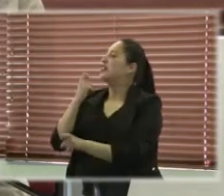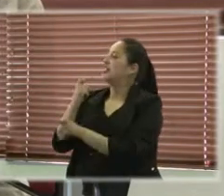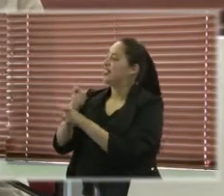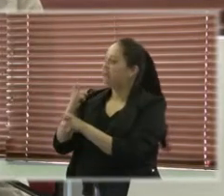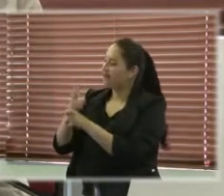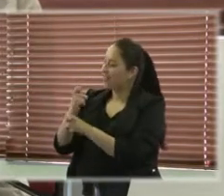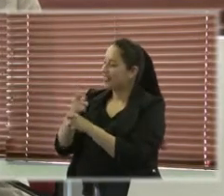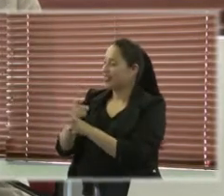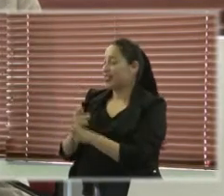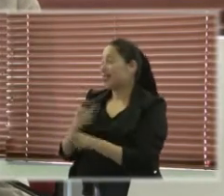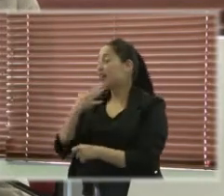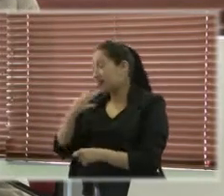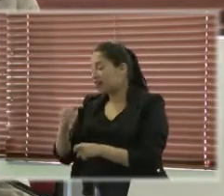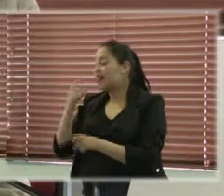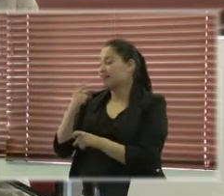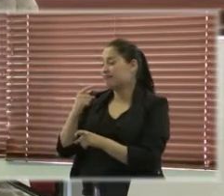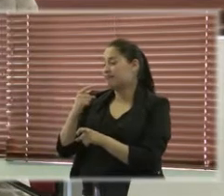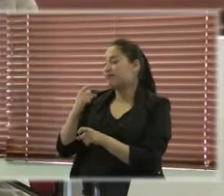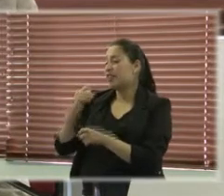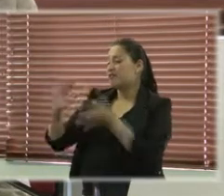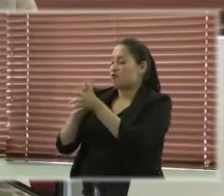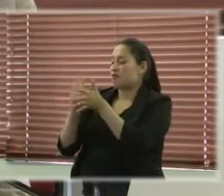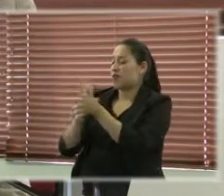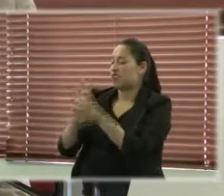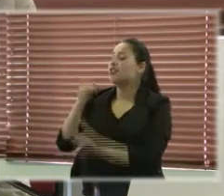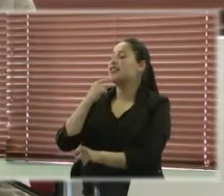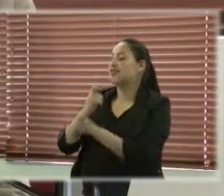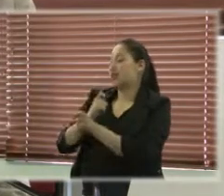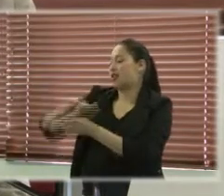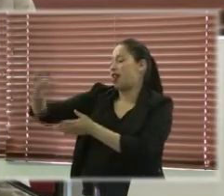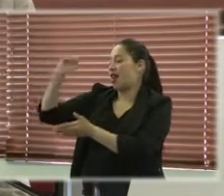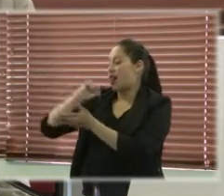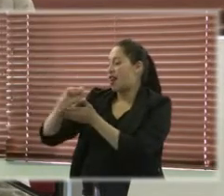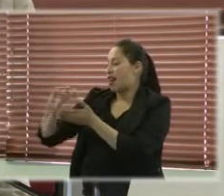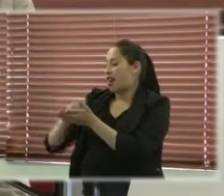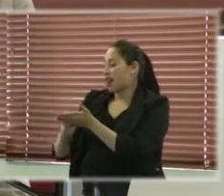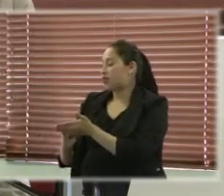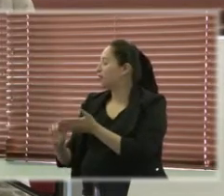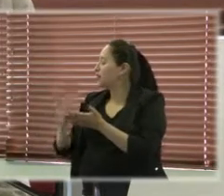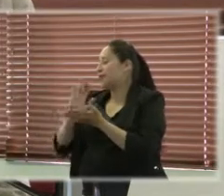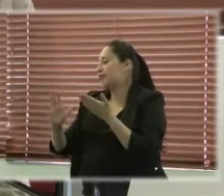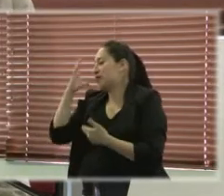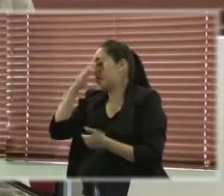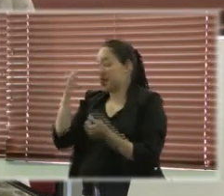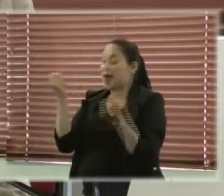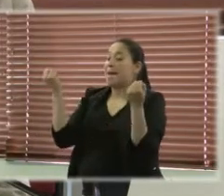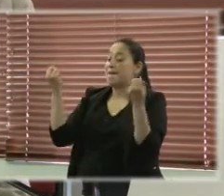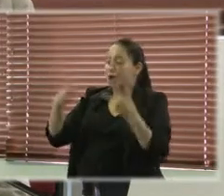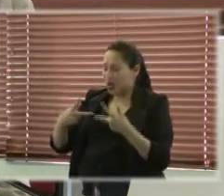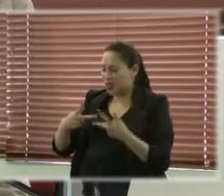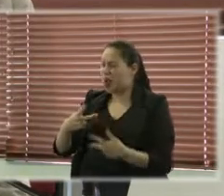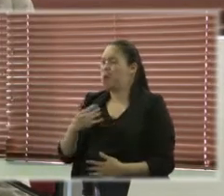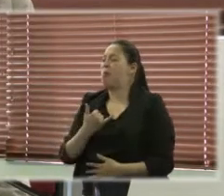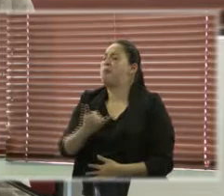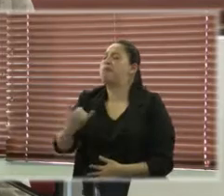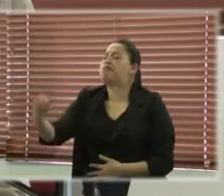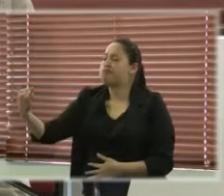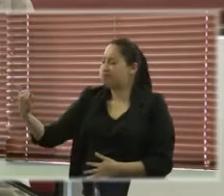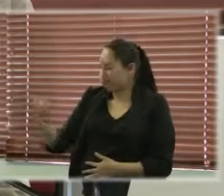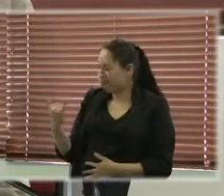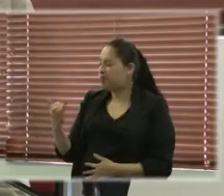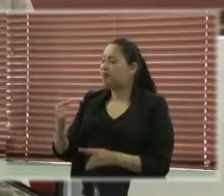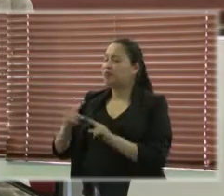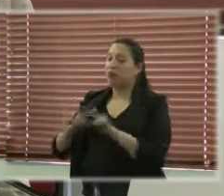sistematizar, así que yo no podría responder realmente qué tipos de violencias basadas en género son las más